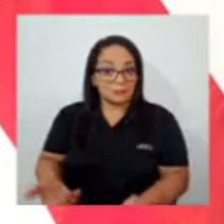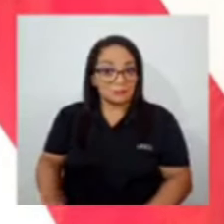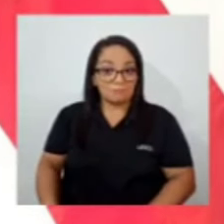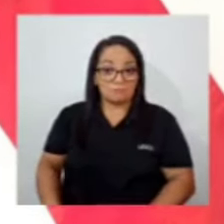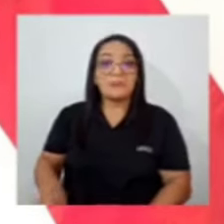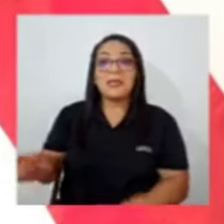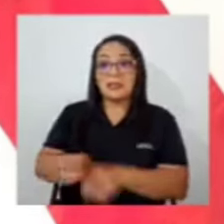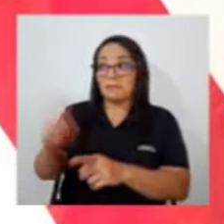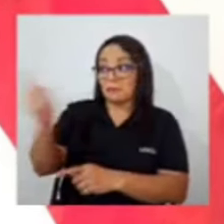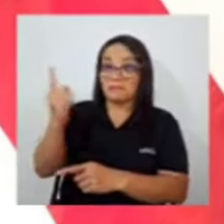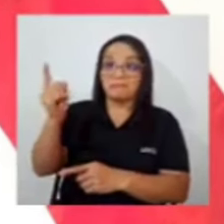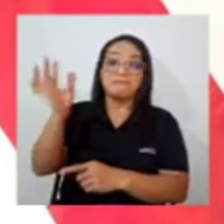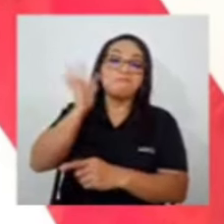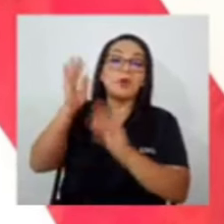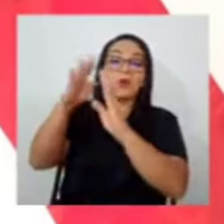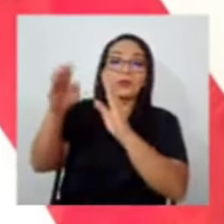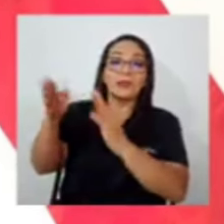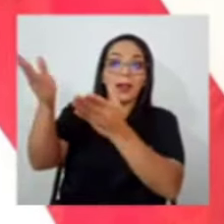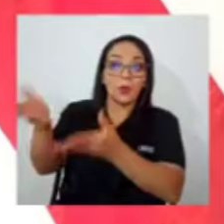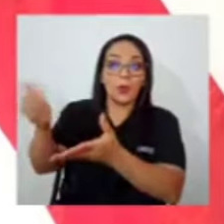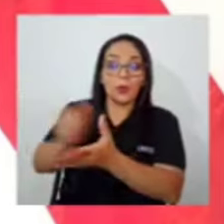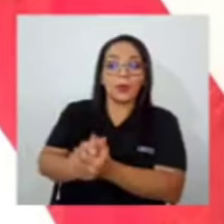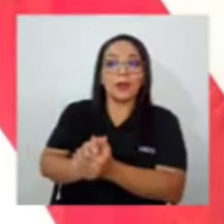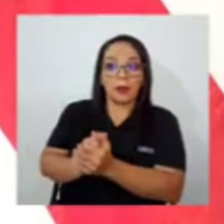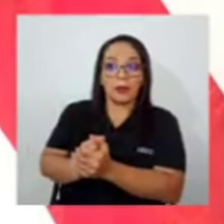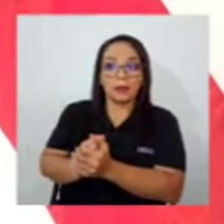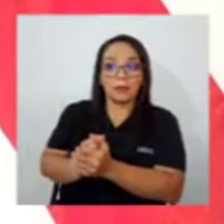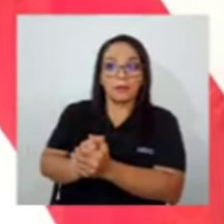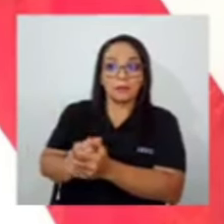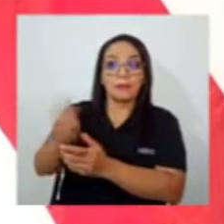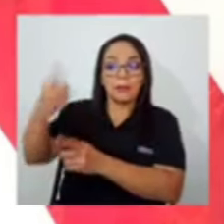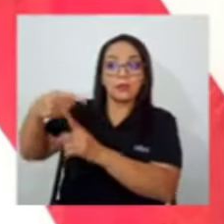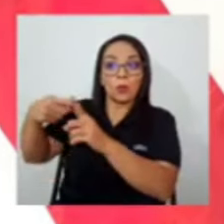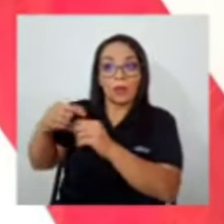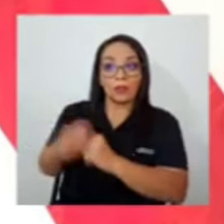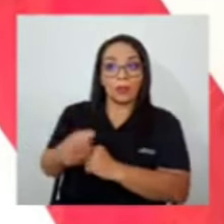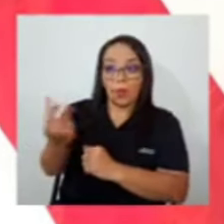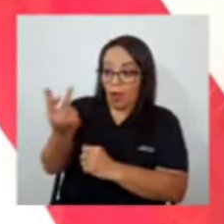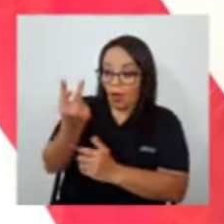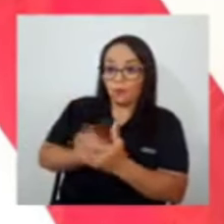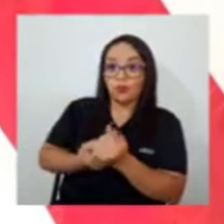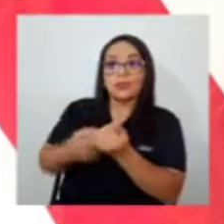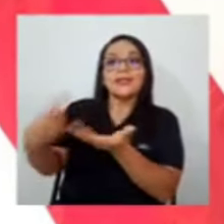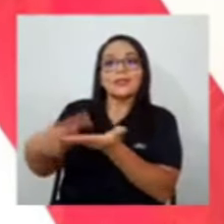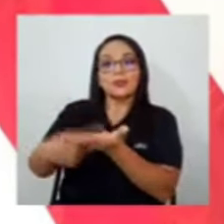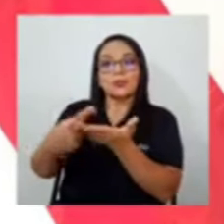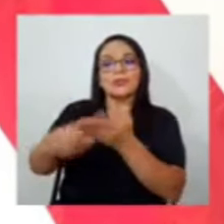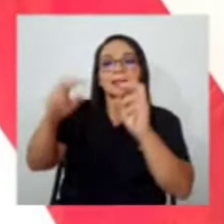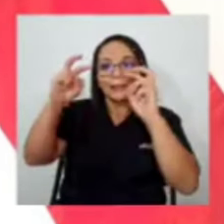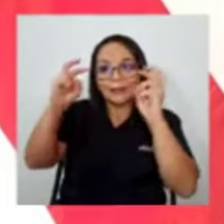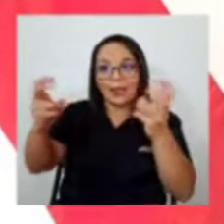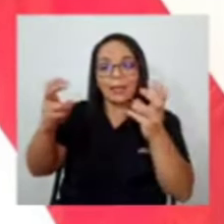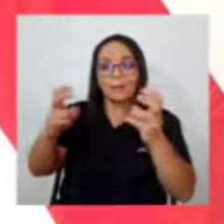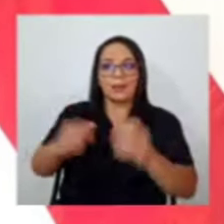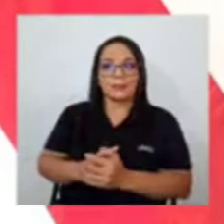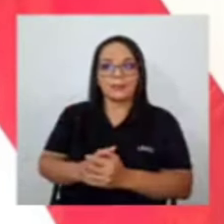Contralora General de la República, un mando medio, discutir temas que sí son absolutamente